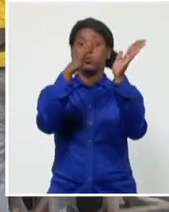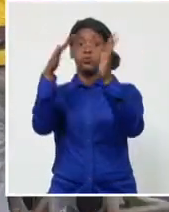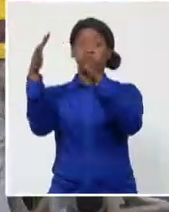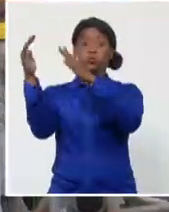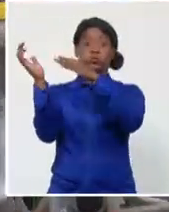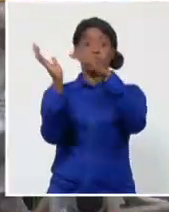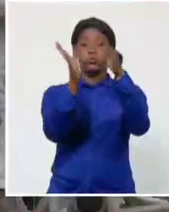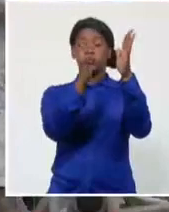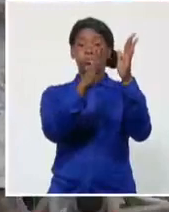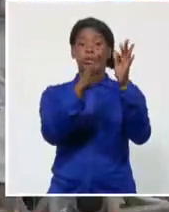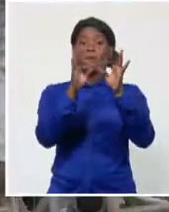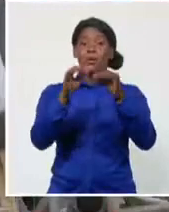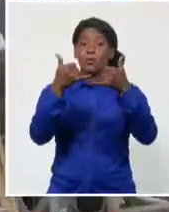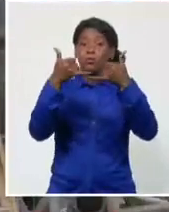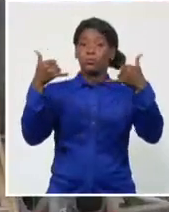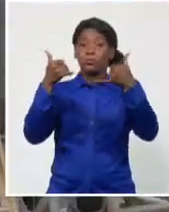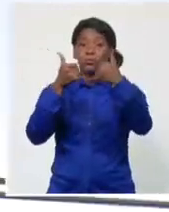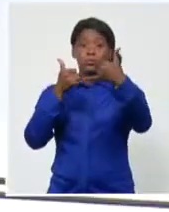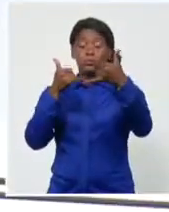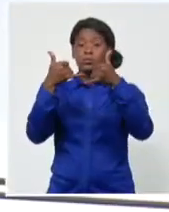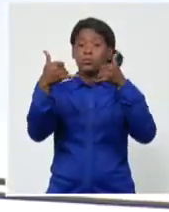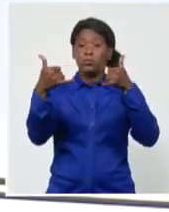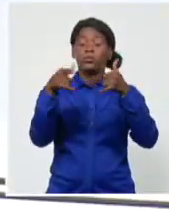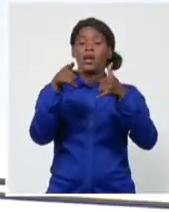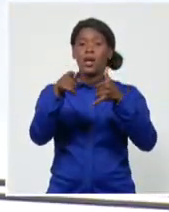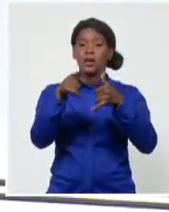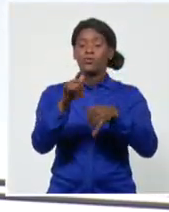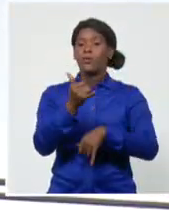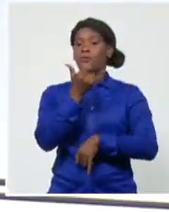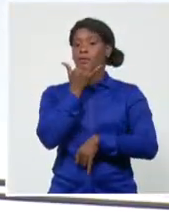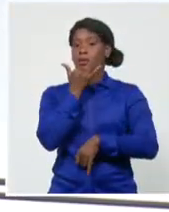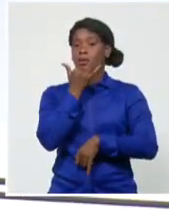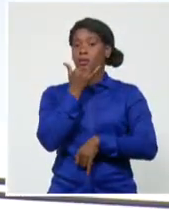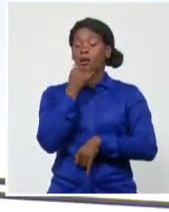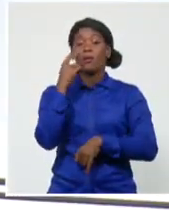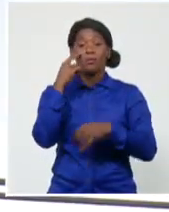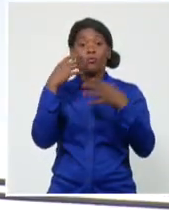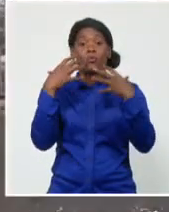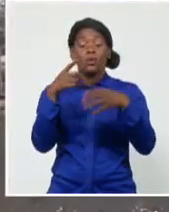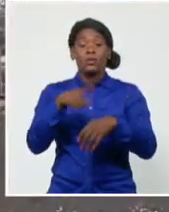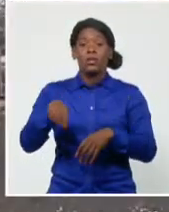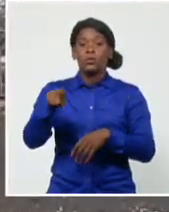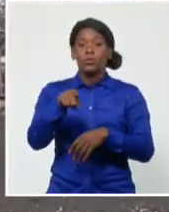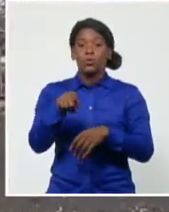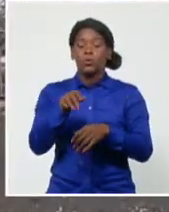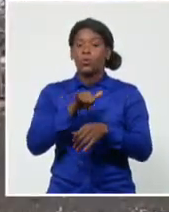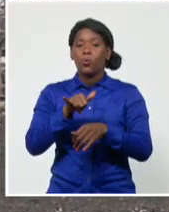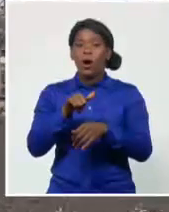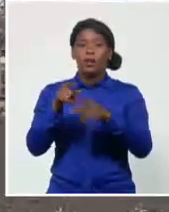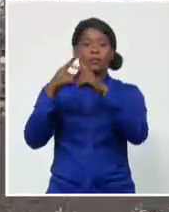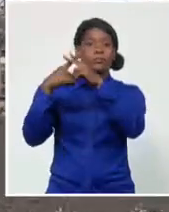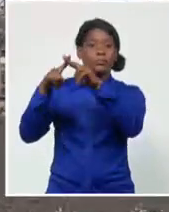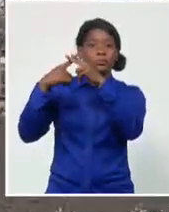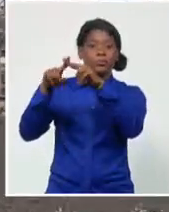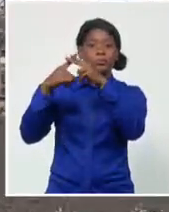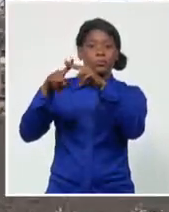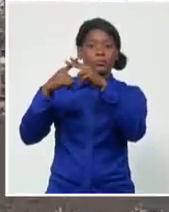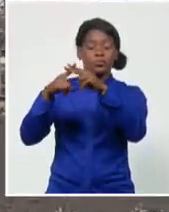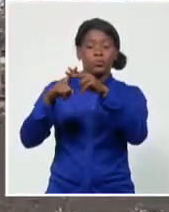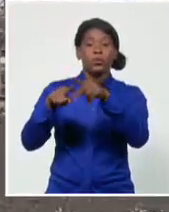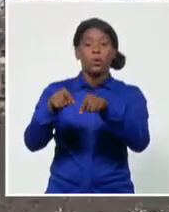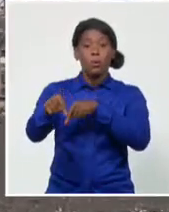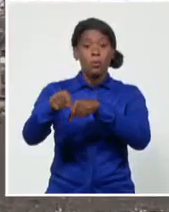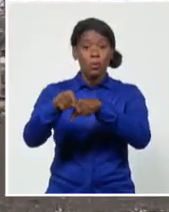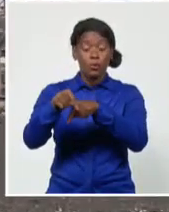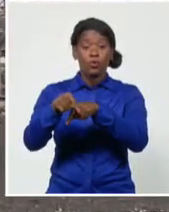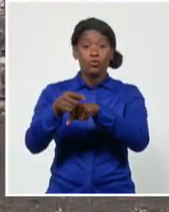siendo atendidas y que es importante mantener esto en las próximas horas y días y